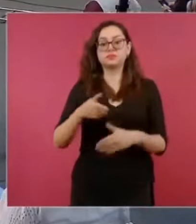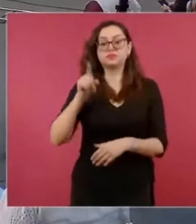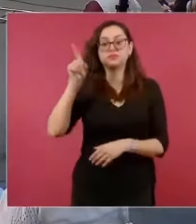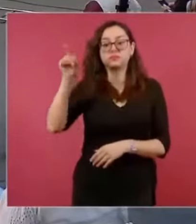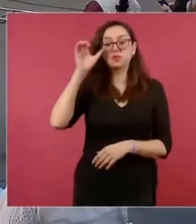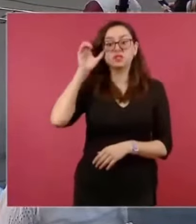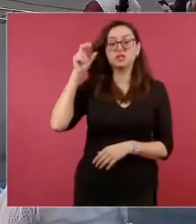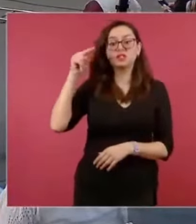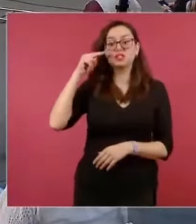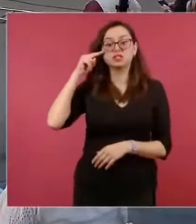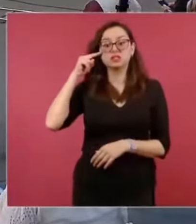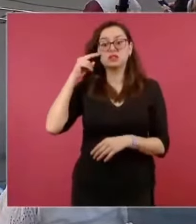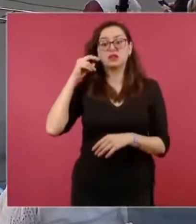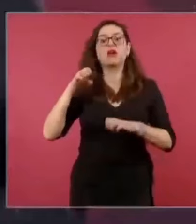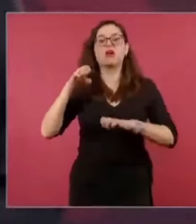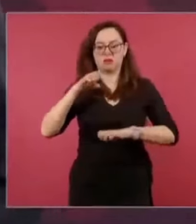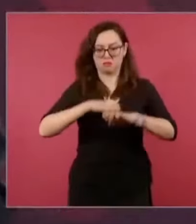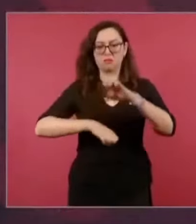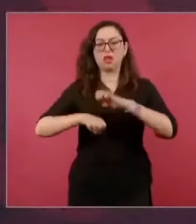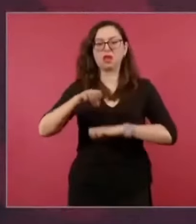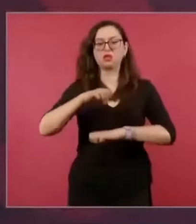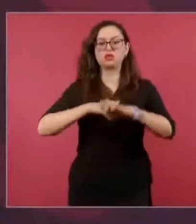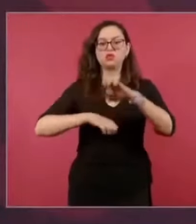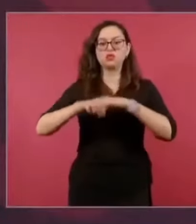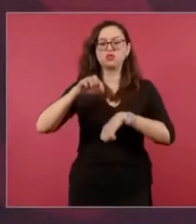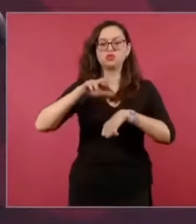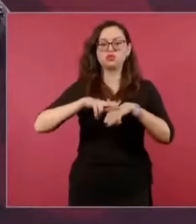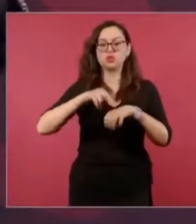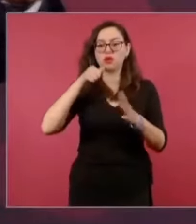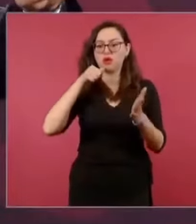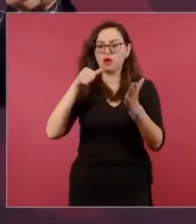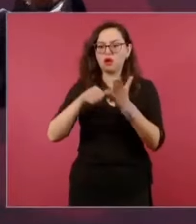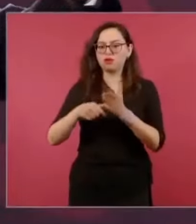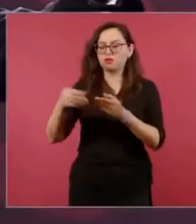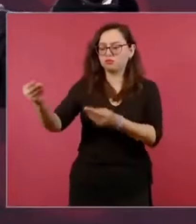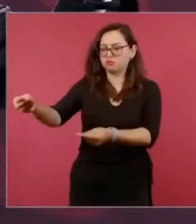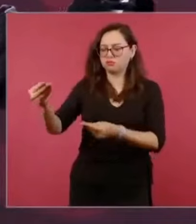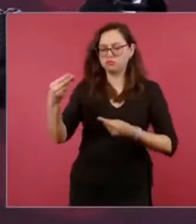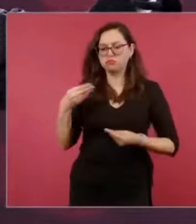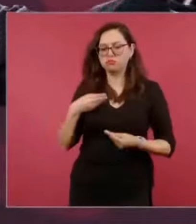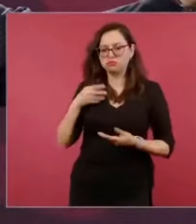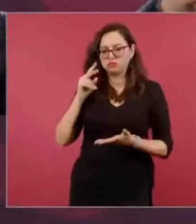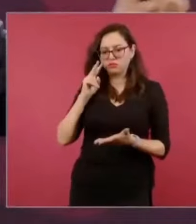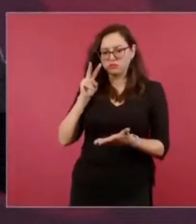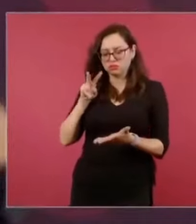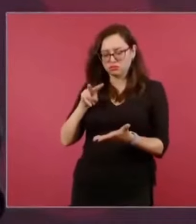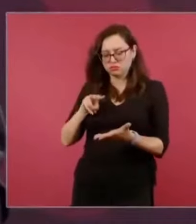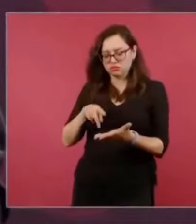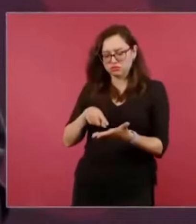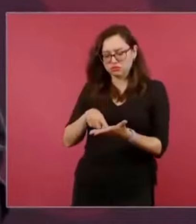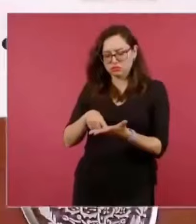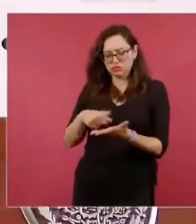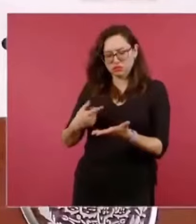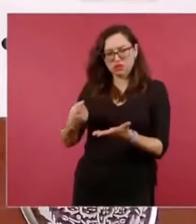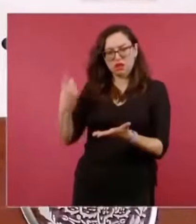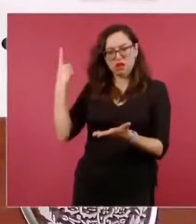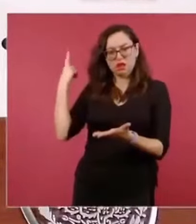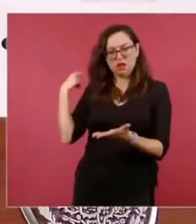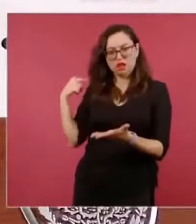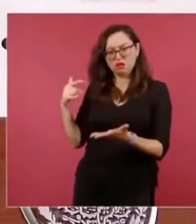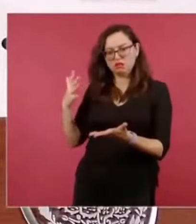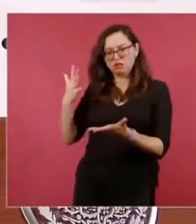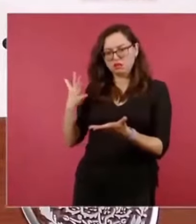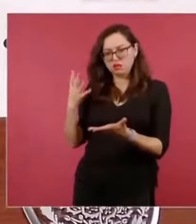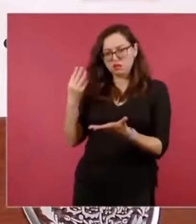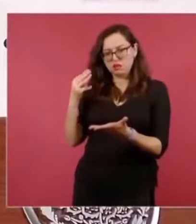haciendo referencia al discurso que, como había